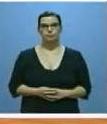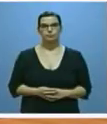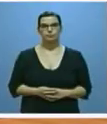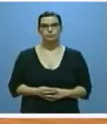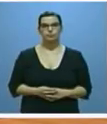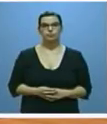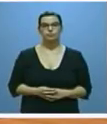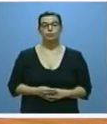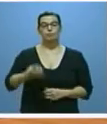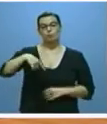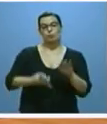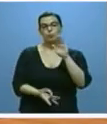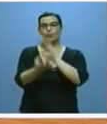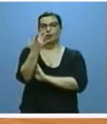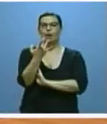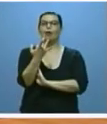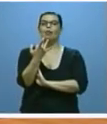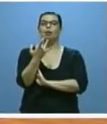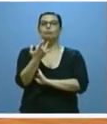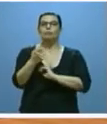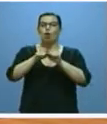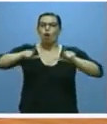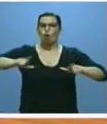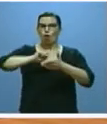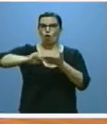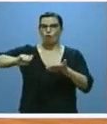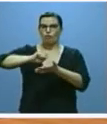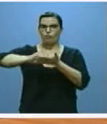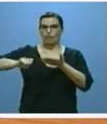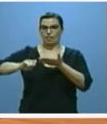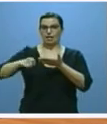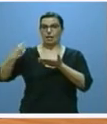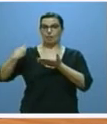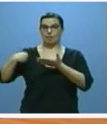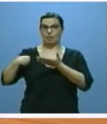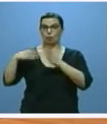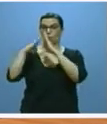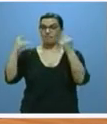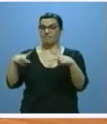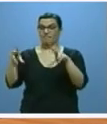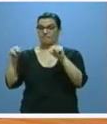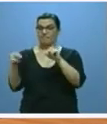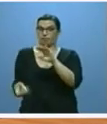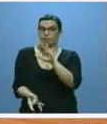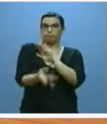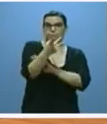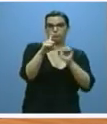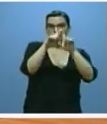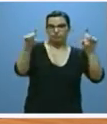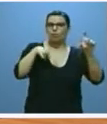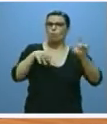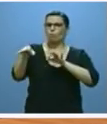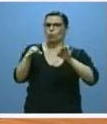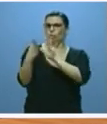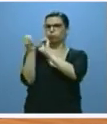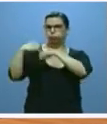Hemos creado la oficina del egresado emprendedor que va a operar en todos los campos universitarios públicos mediante protocolo suscrito con las propias